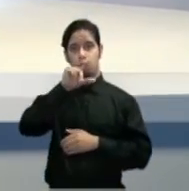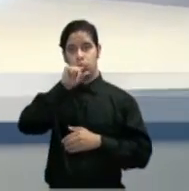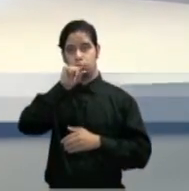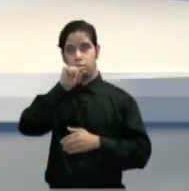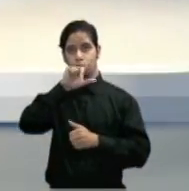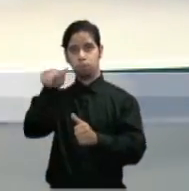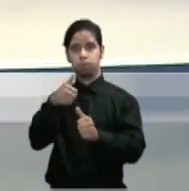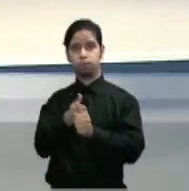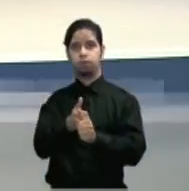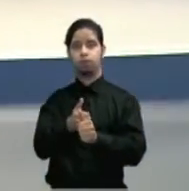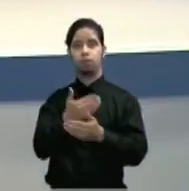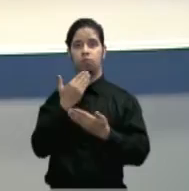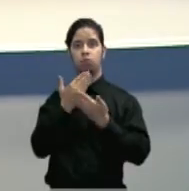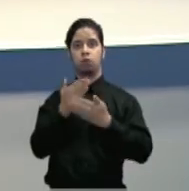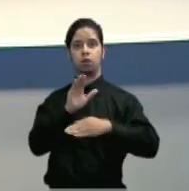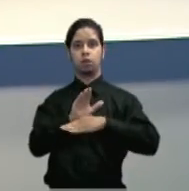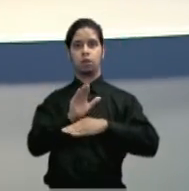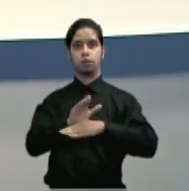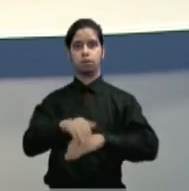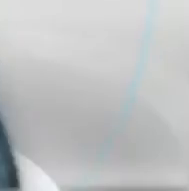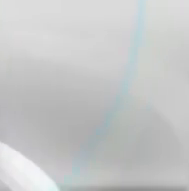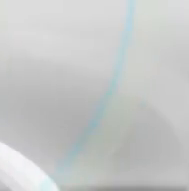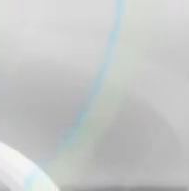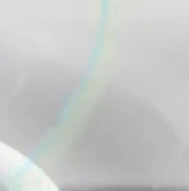en Facebook y Twitter. Buenas tardes.